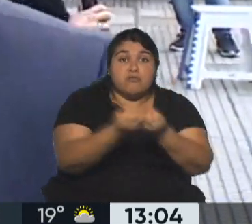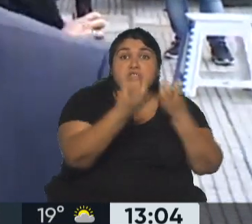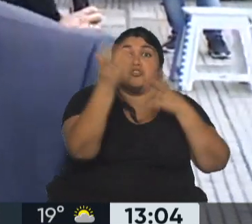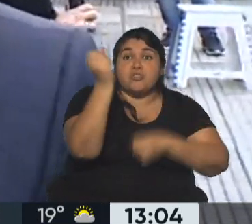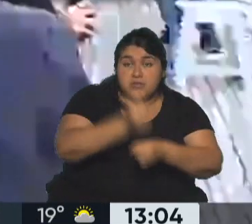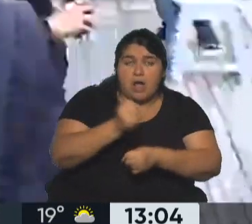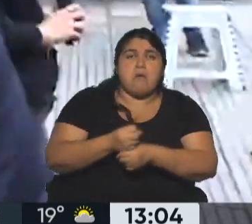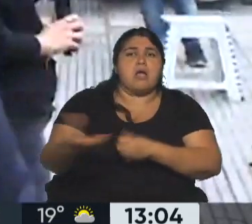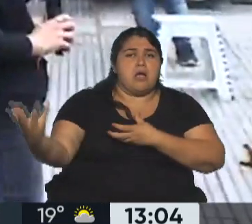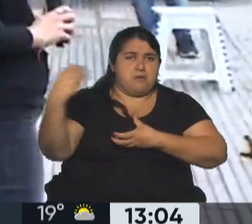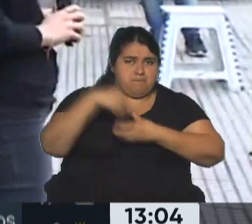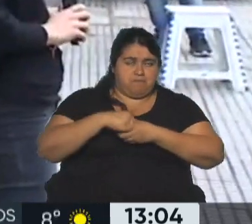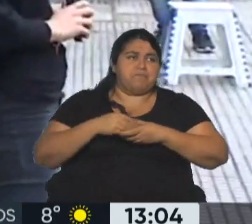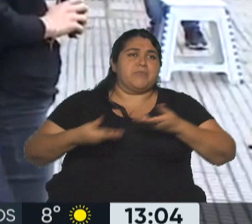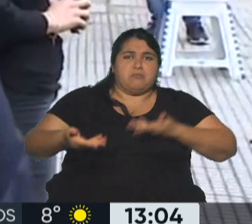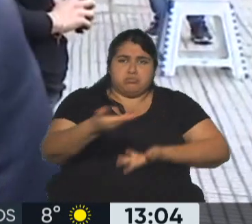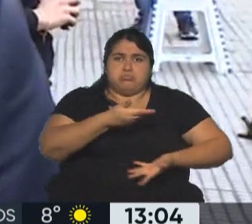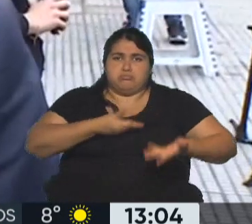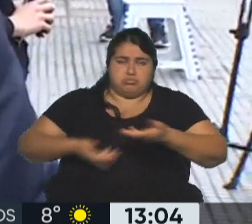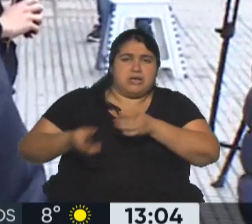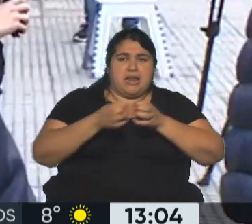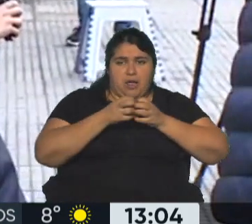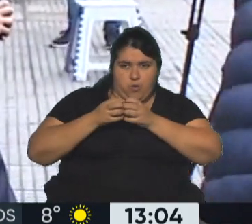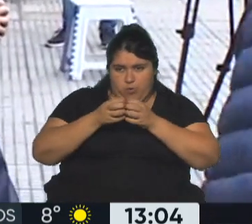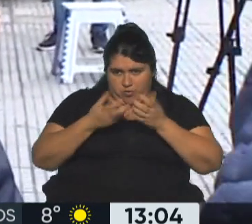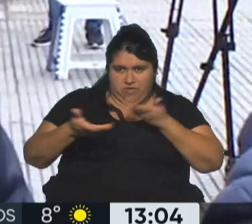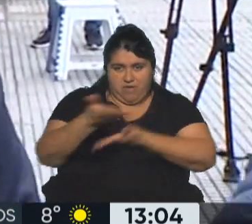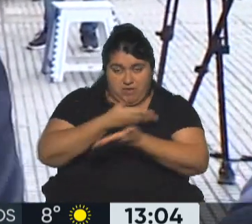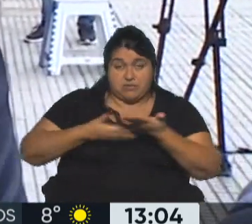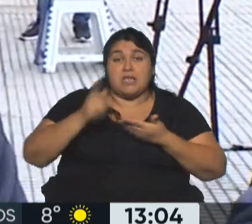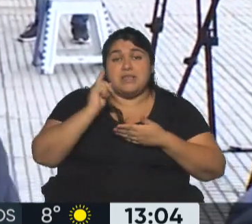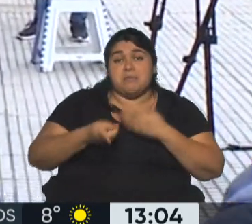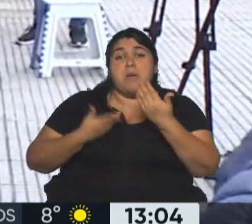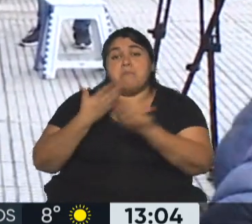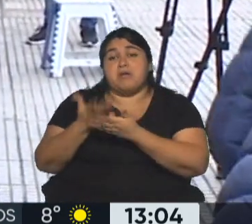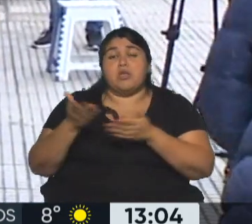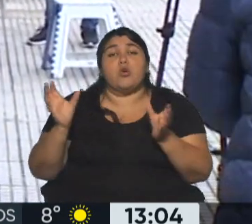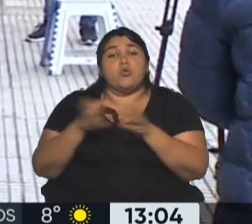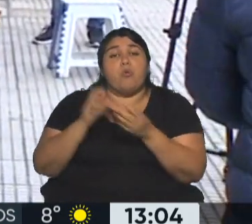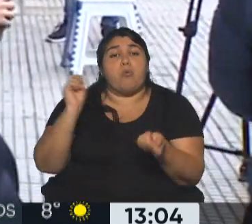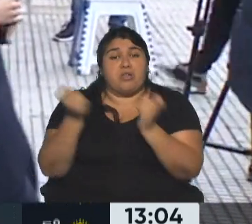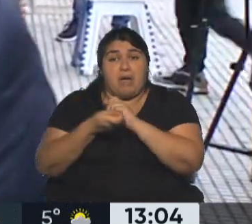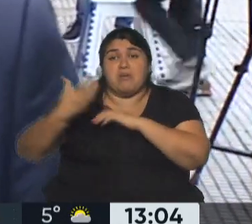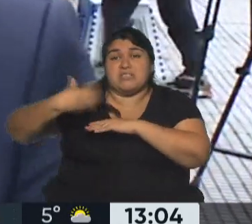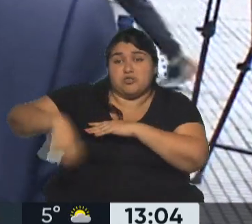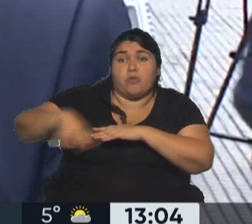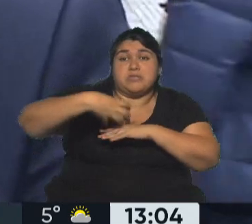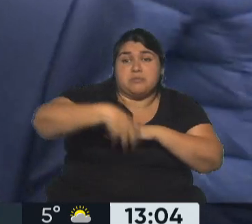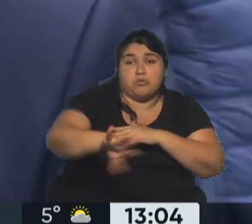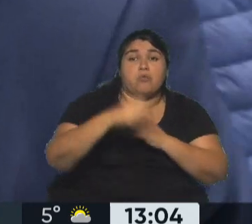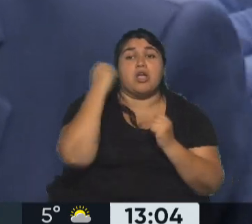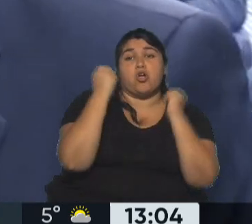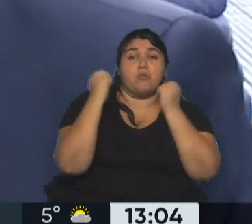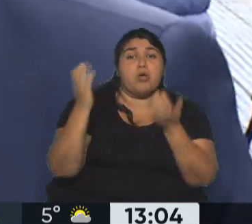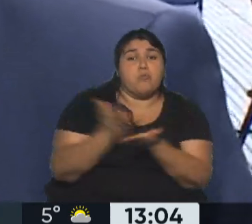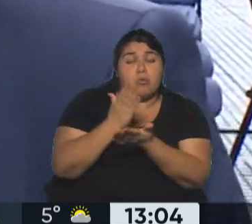la situación actual del país y por supuesto también solicitar reuniones de Juntos por el Cambio con diversos sectores productivos y económicos y del